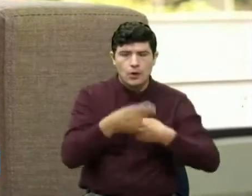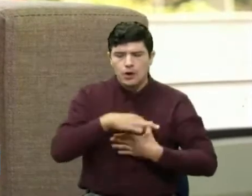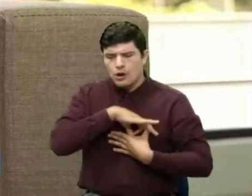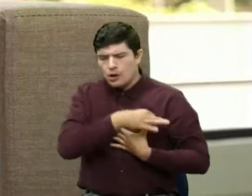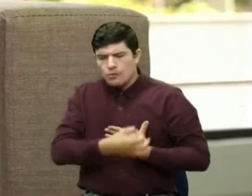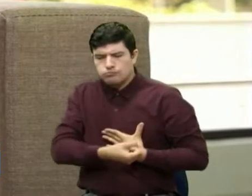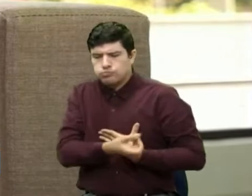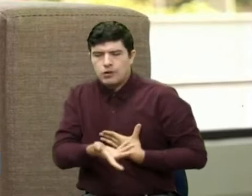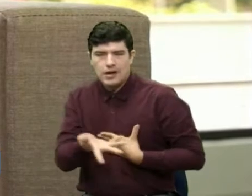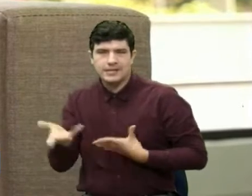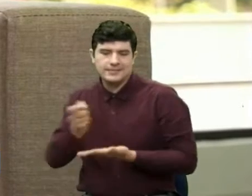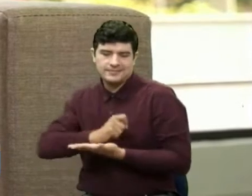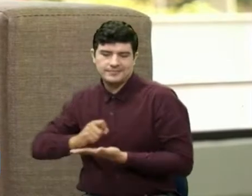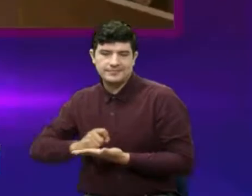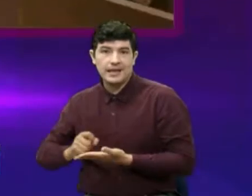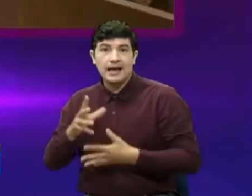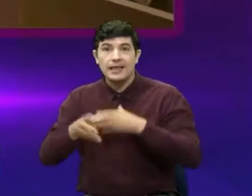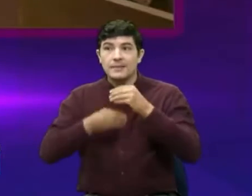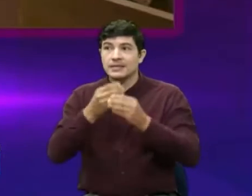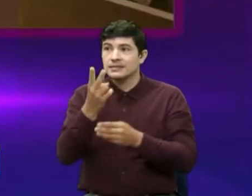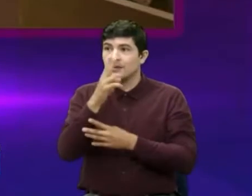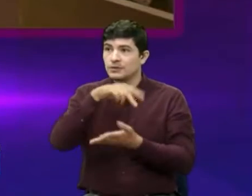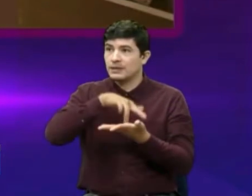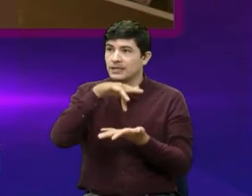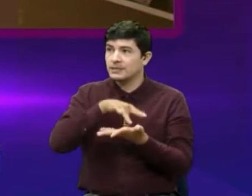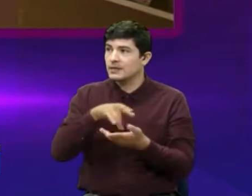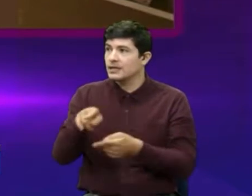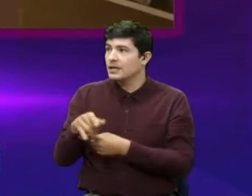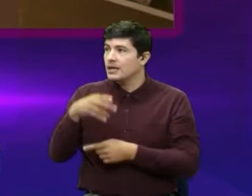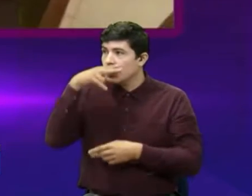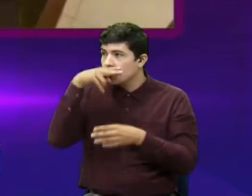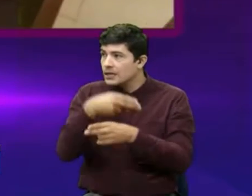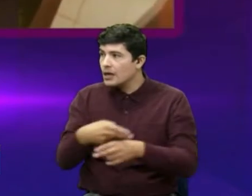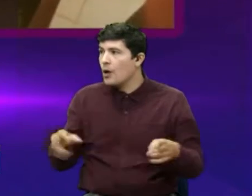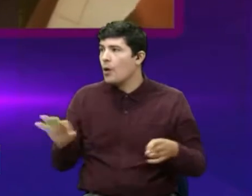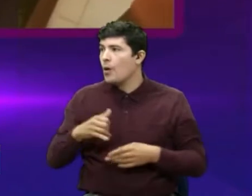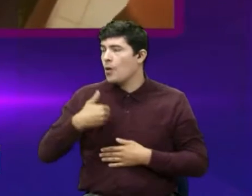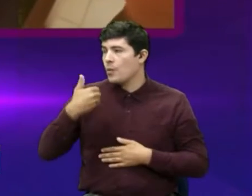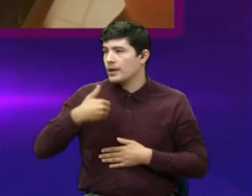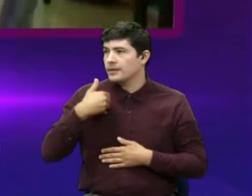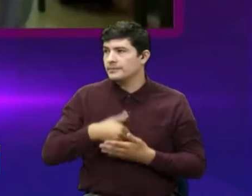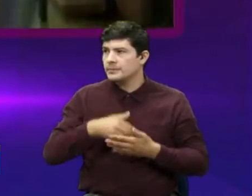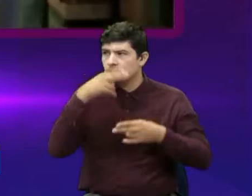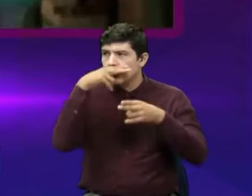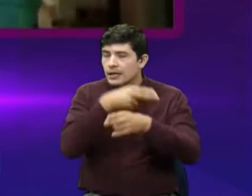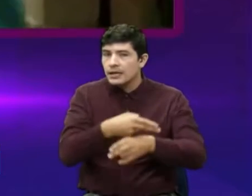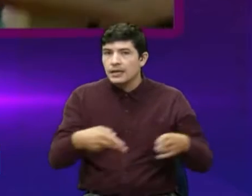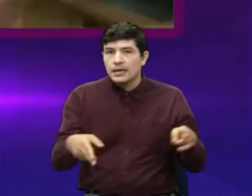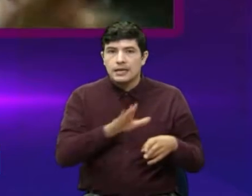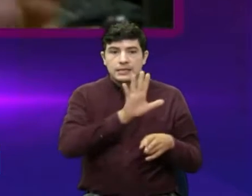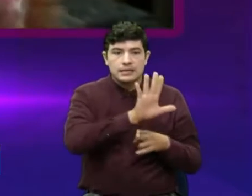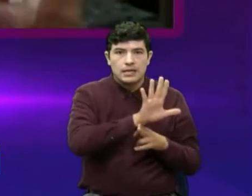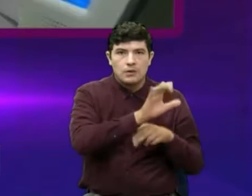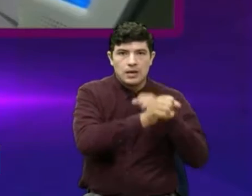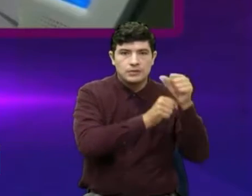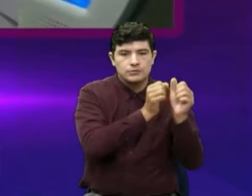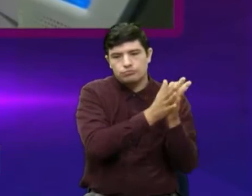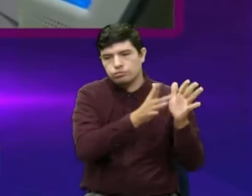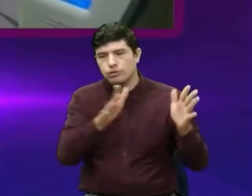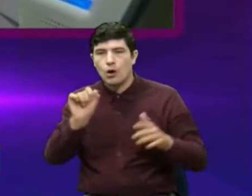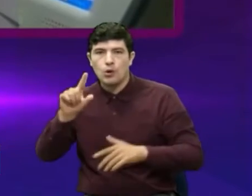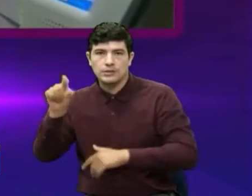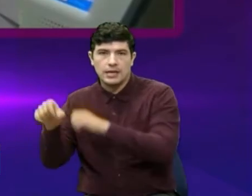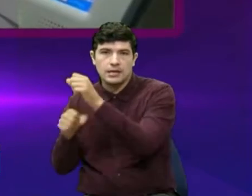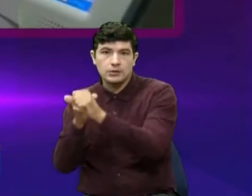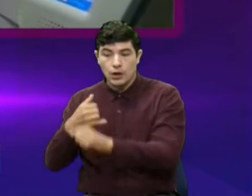pueden participar en dos categorías, infantil y juvenil. La categoría infantil va de los 5 a los 11 años y